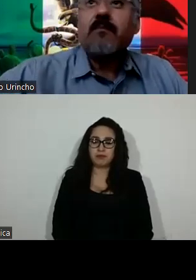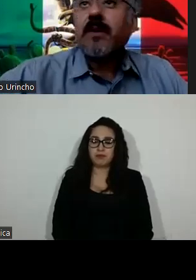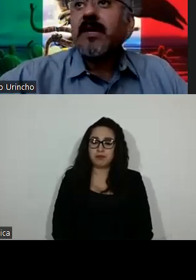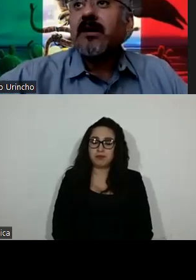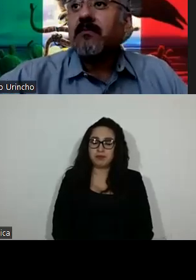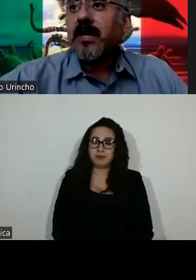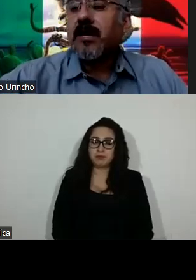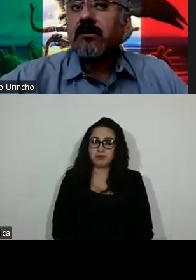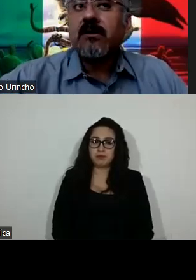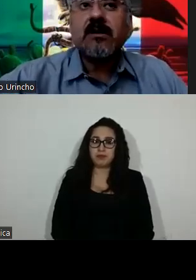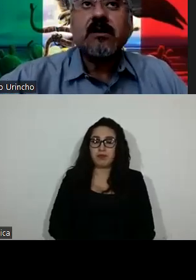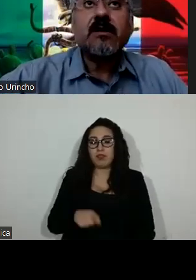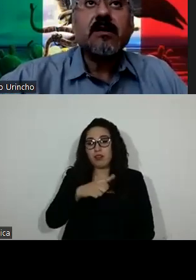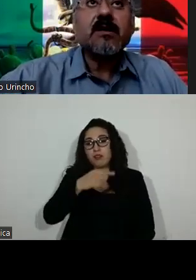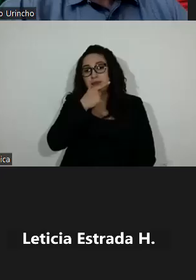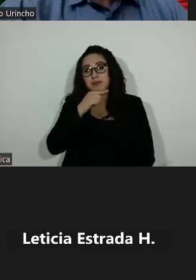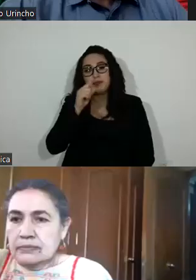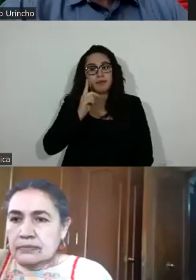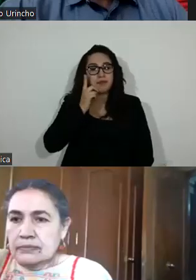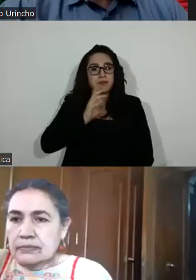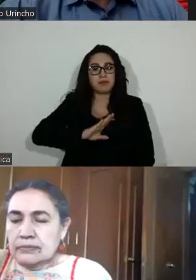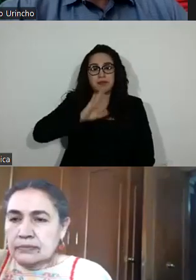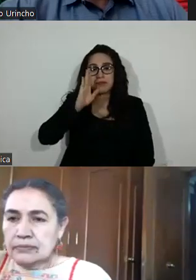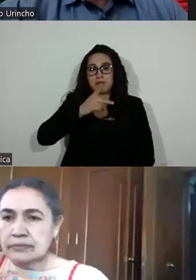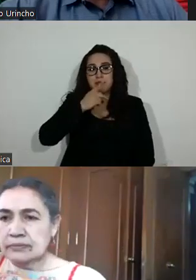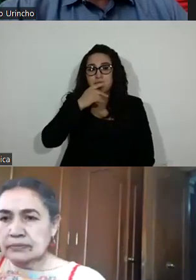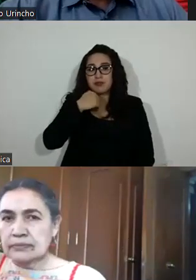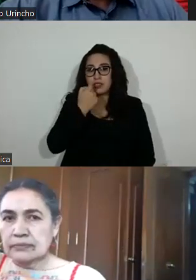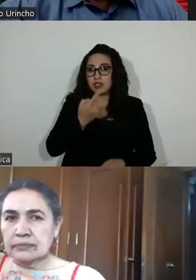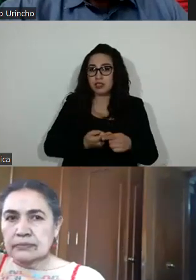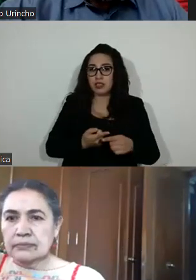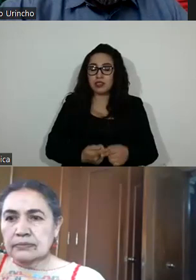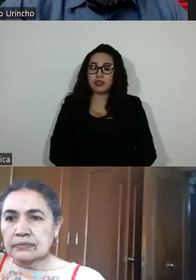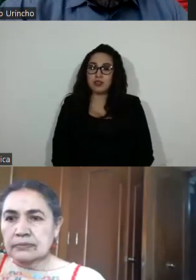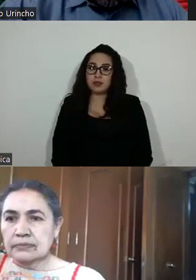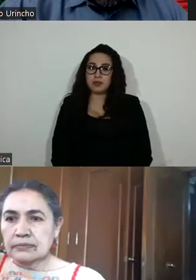¿Alguna compañera, compañero, que desea hacer alguna consideración?